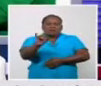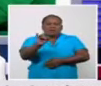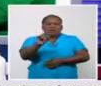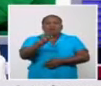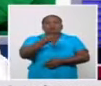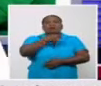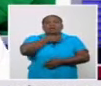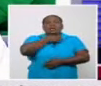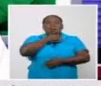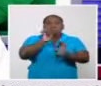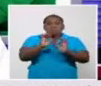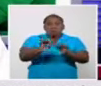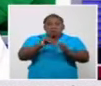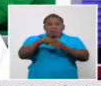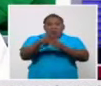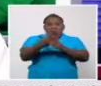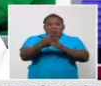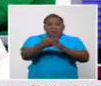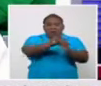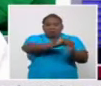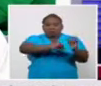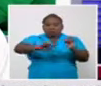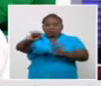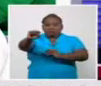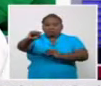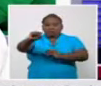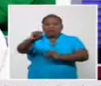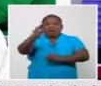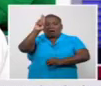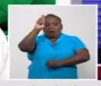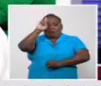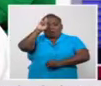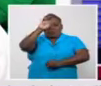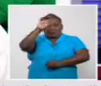ese mismo día se ingresó el paciente,